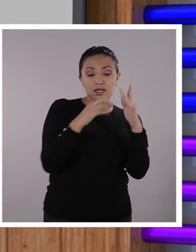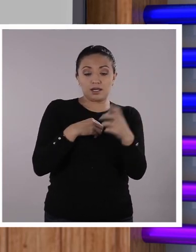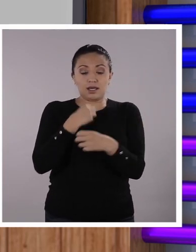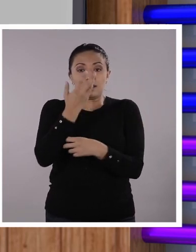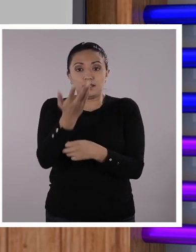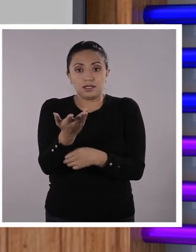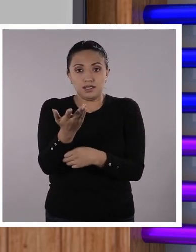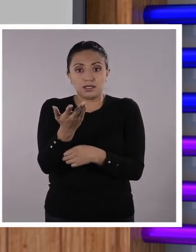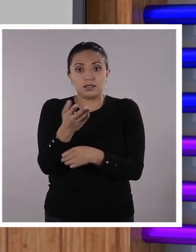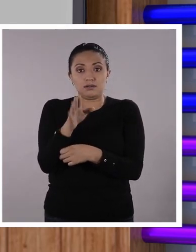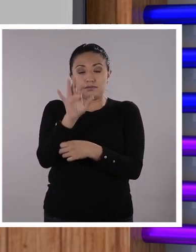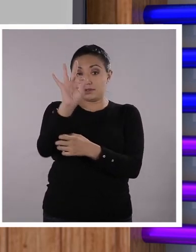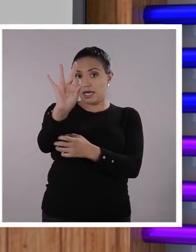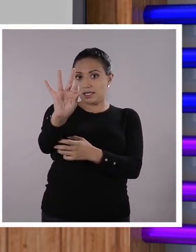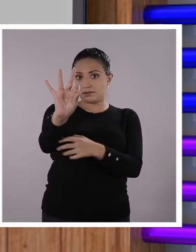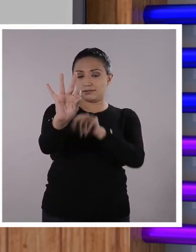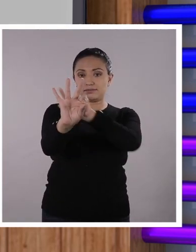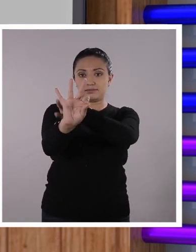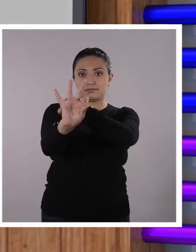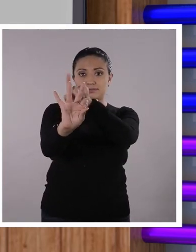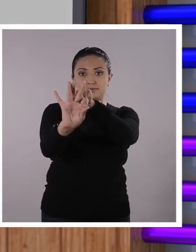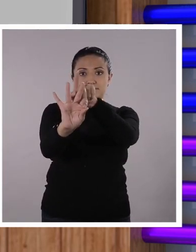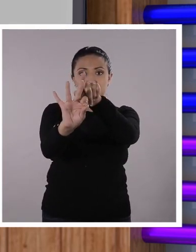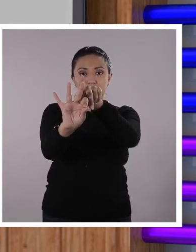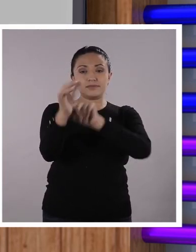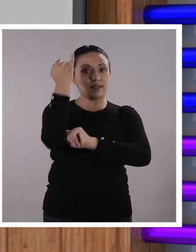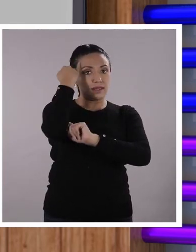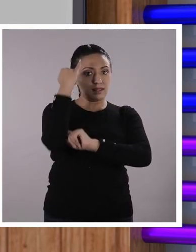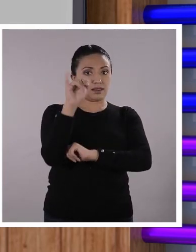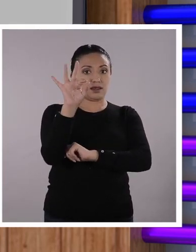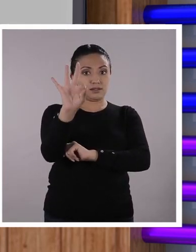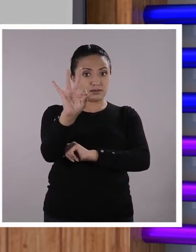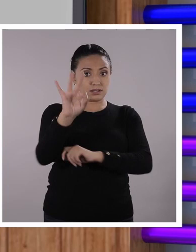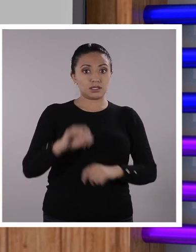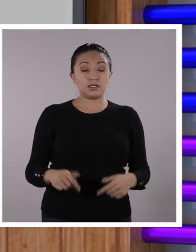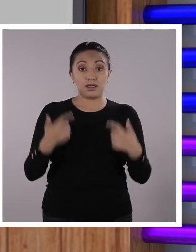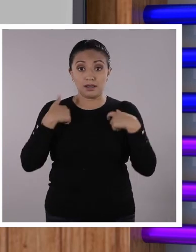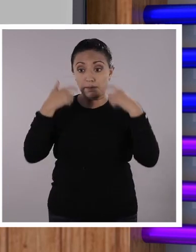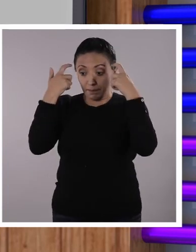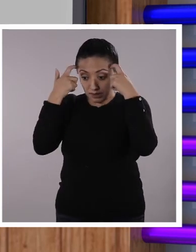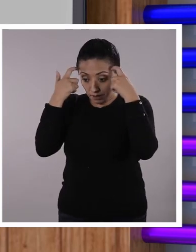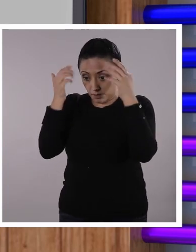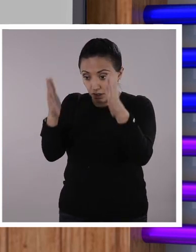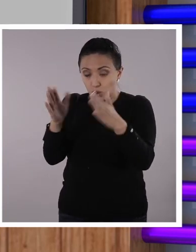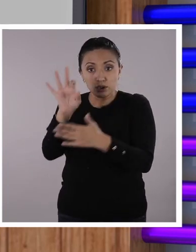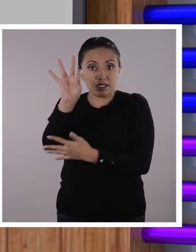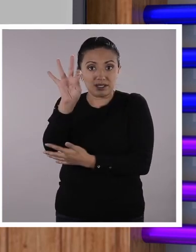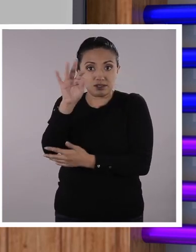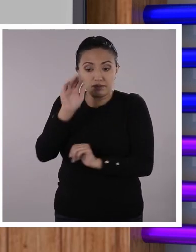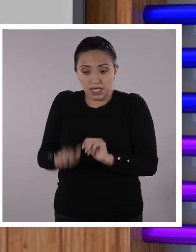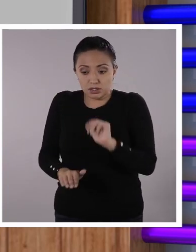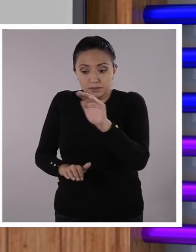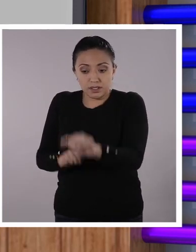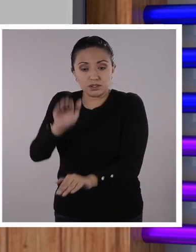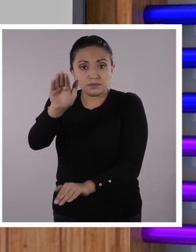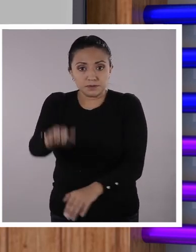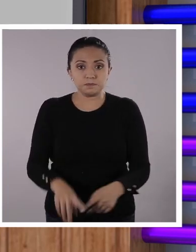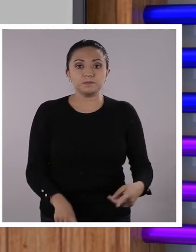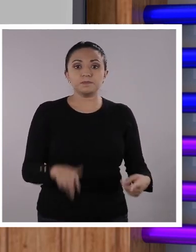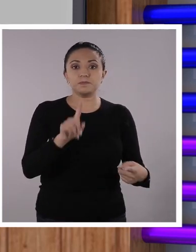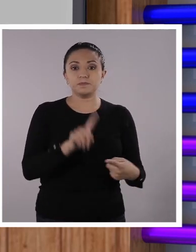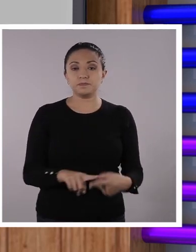Extender, Desafiar. Propone tres ideas concretas, tu pensamiento en tres direcciones. ¿Qué